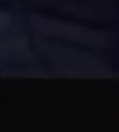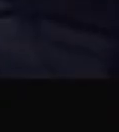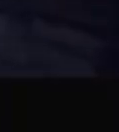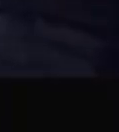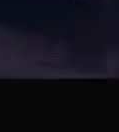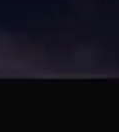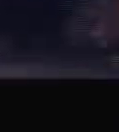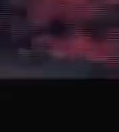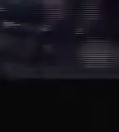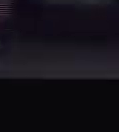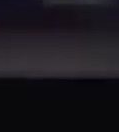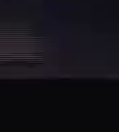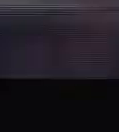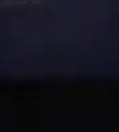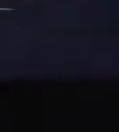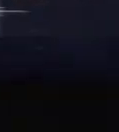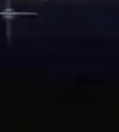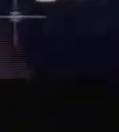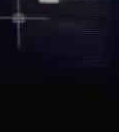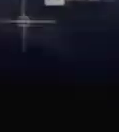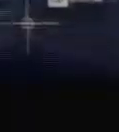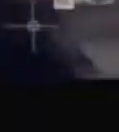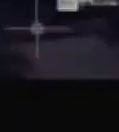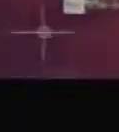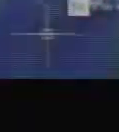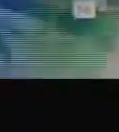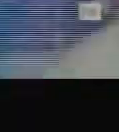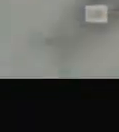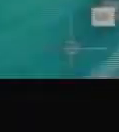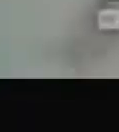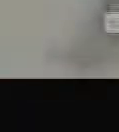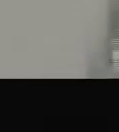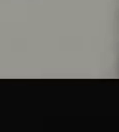Revista especial solo por Telecristán.